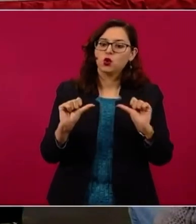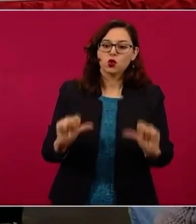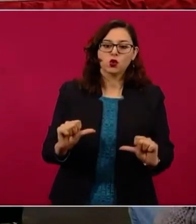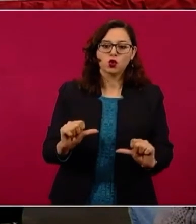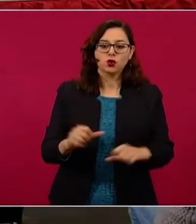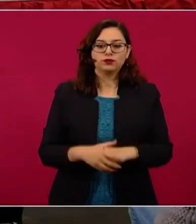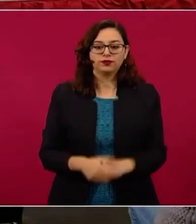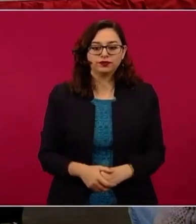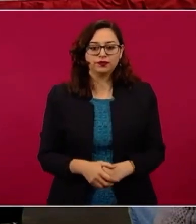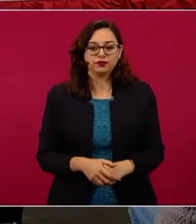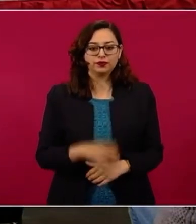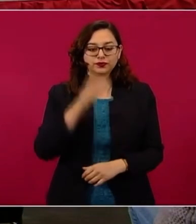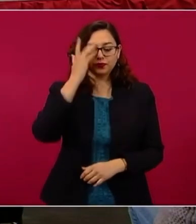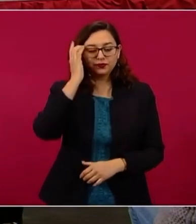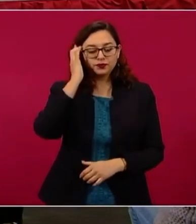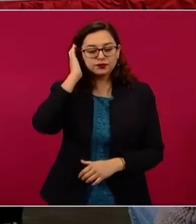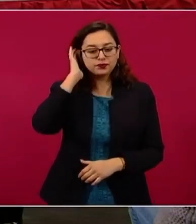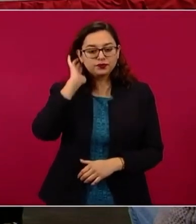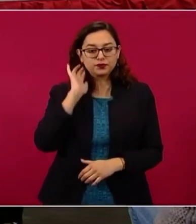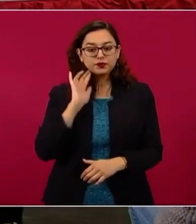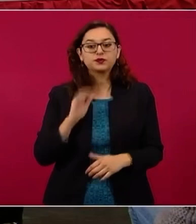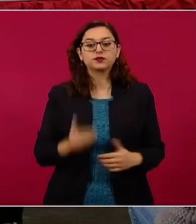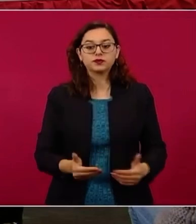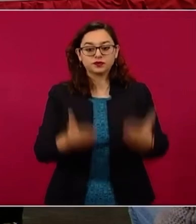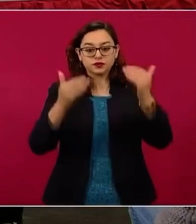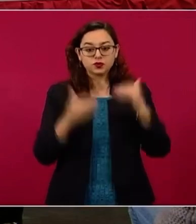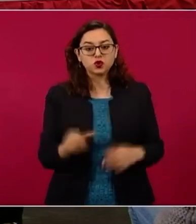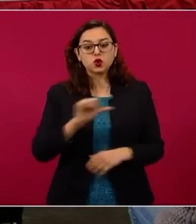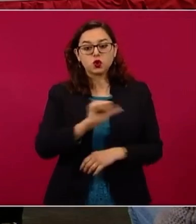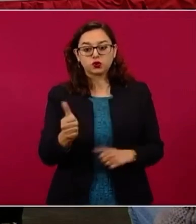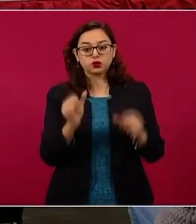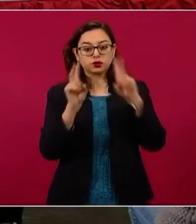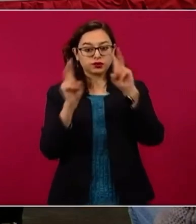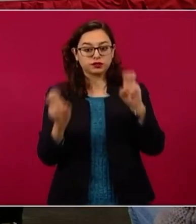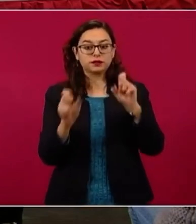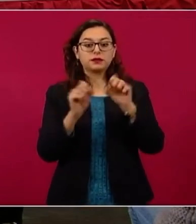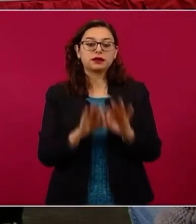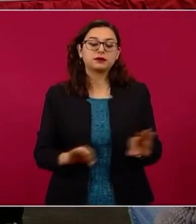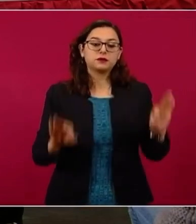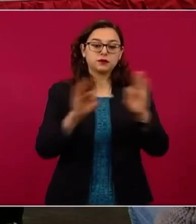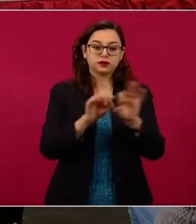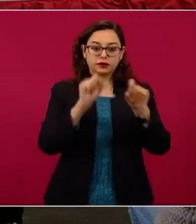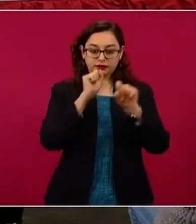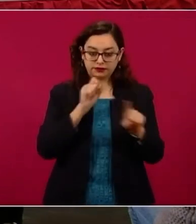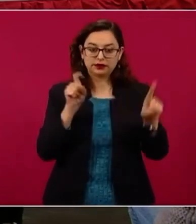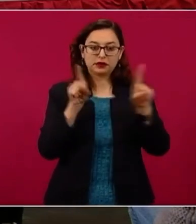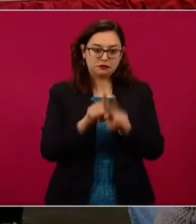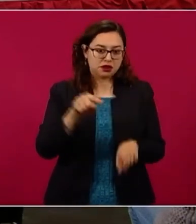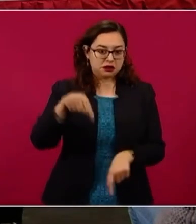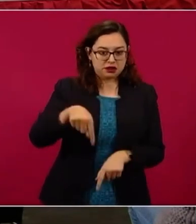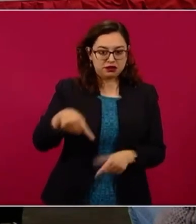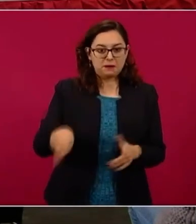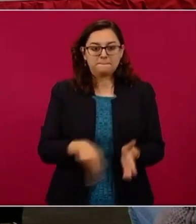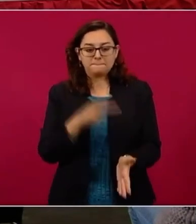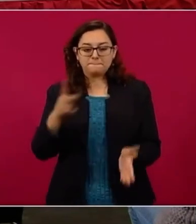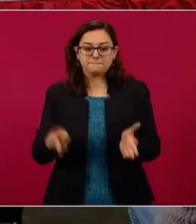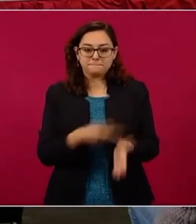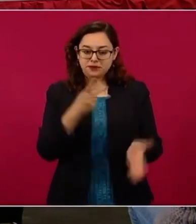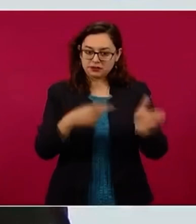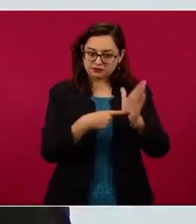esta presentación. Ahora, otro elemento importante que hemos dado seguimiento, como ustedes conocen, aquí mismo lo hemos presentado